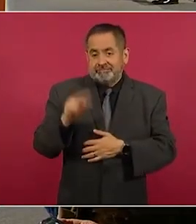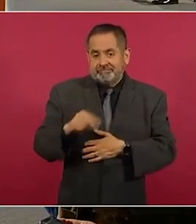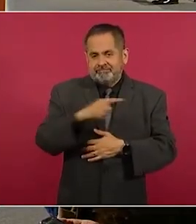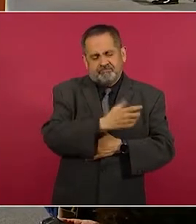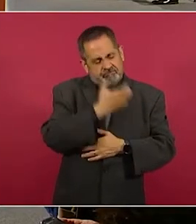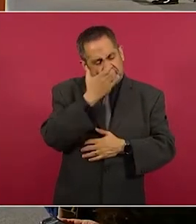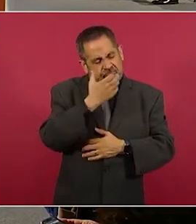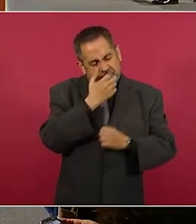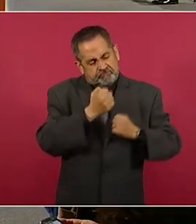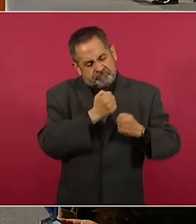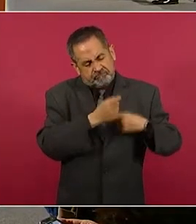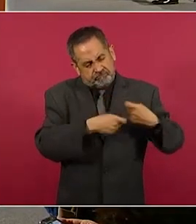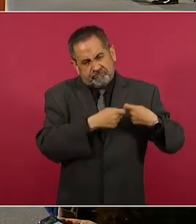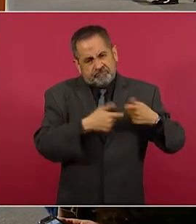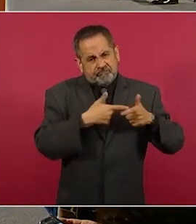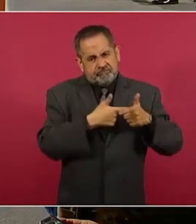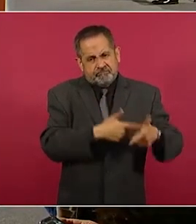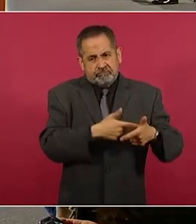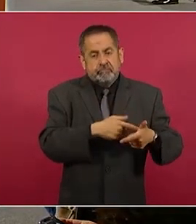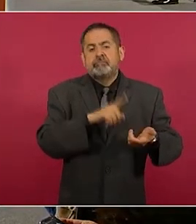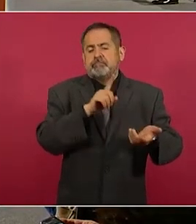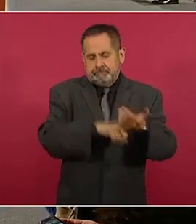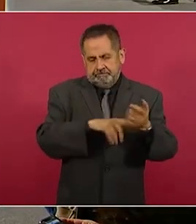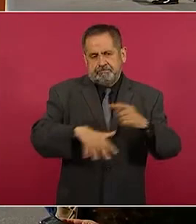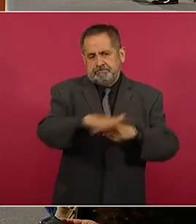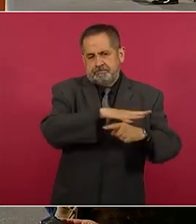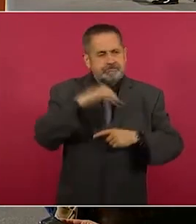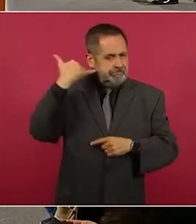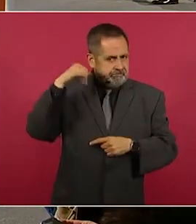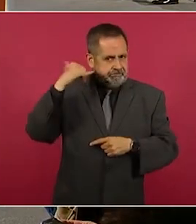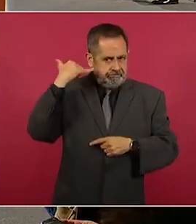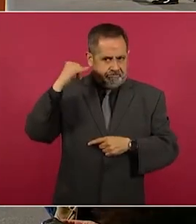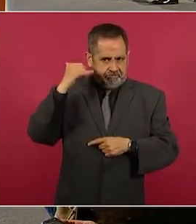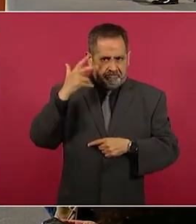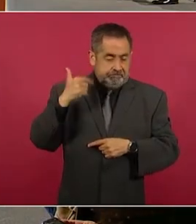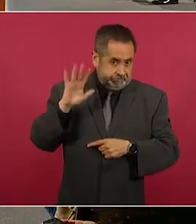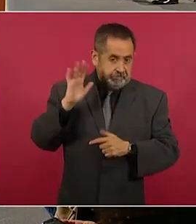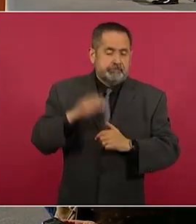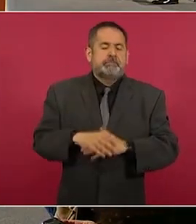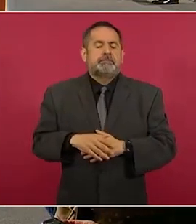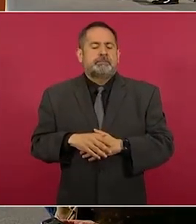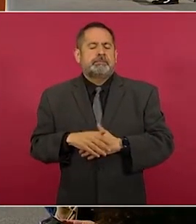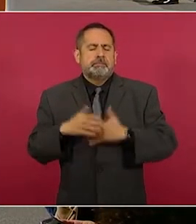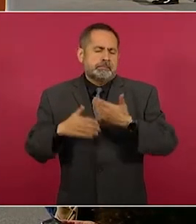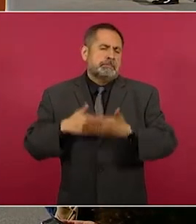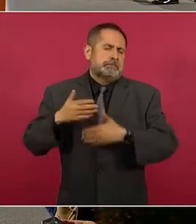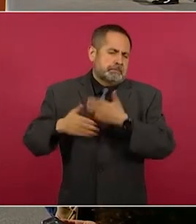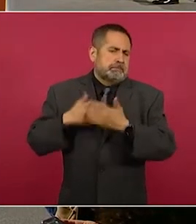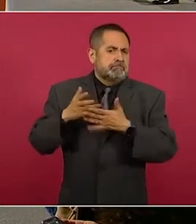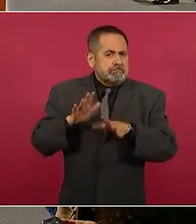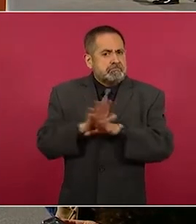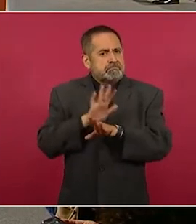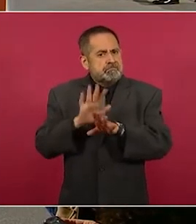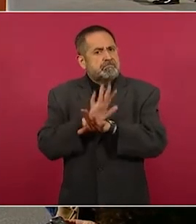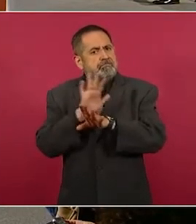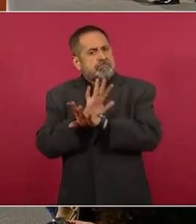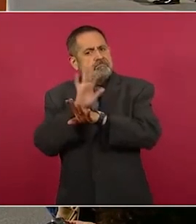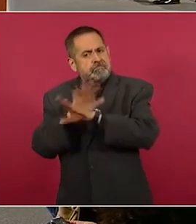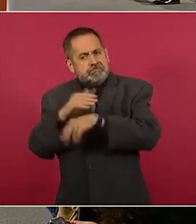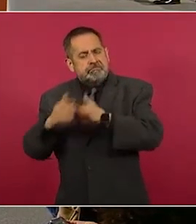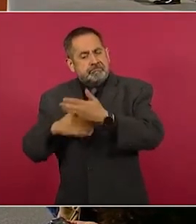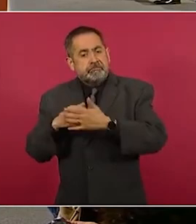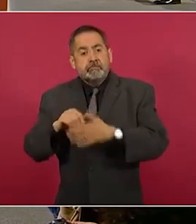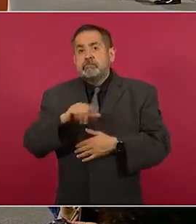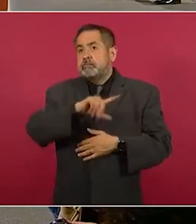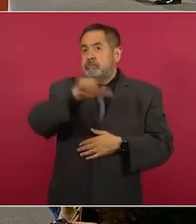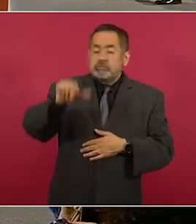conservadurismo en Yucatán, pero en los últimos tiempos empieza a cambiar y hay otro